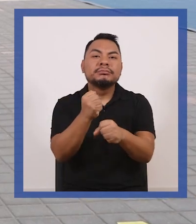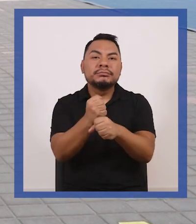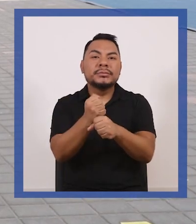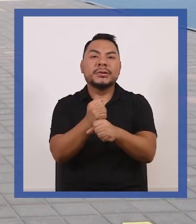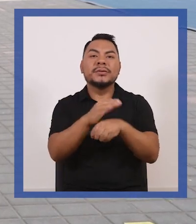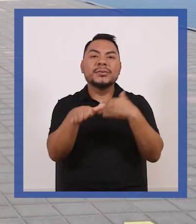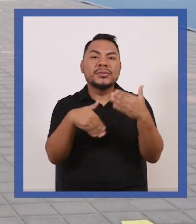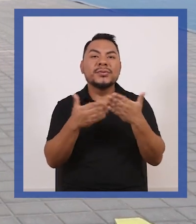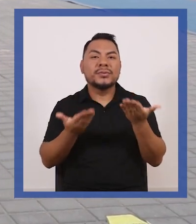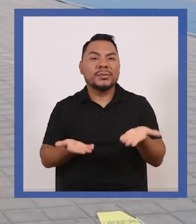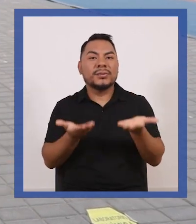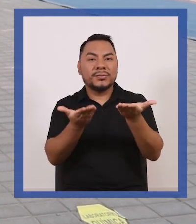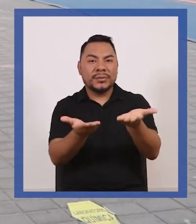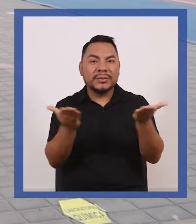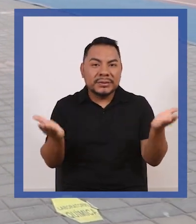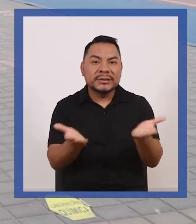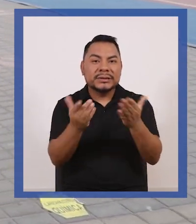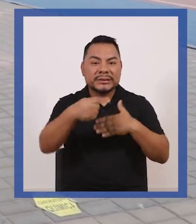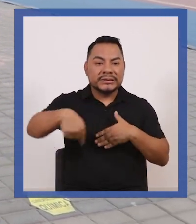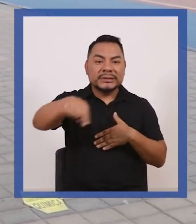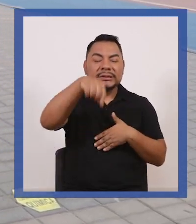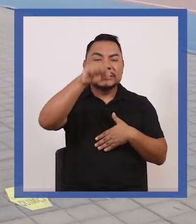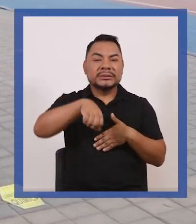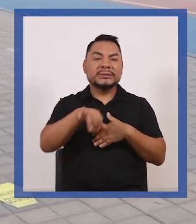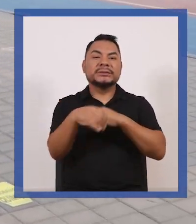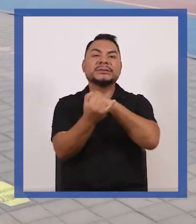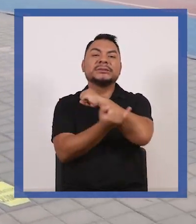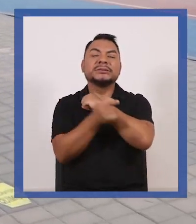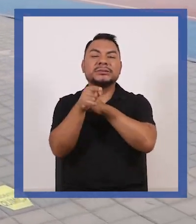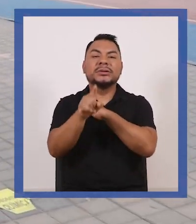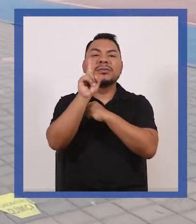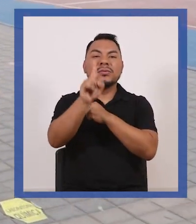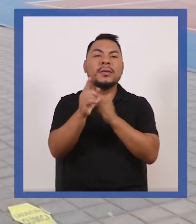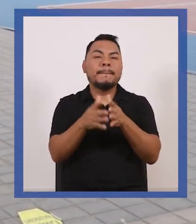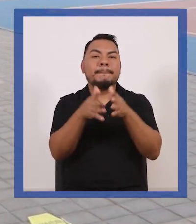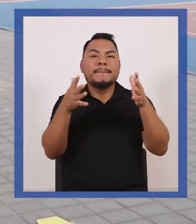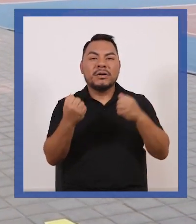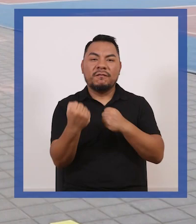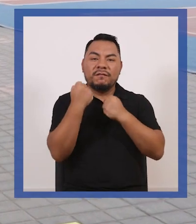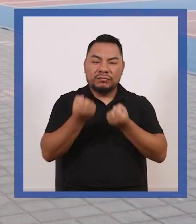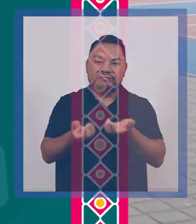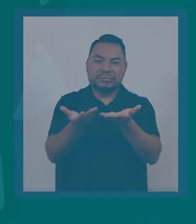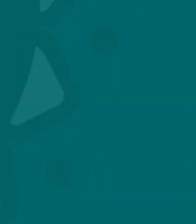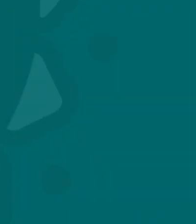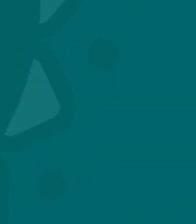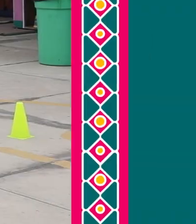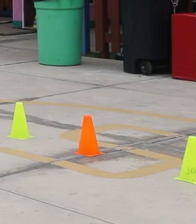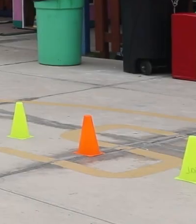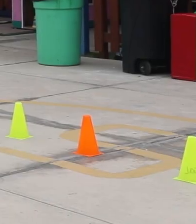esto es lo que venimos impulsando en esta institución y creo que es uno de nuestras mayores fortalezas